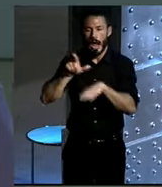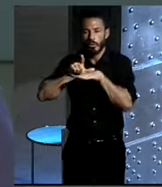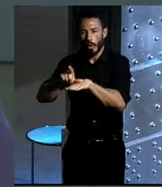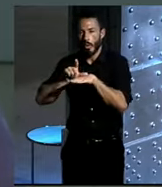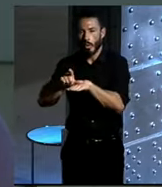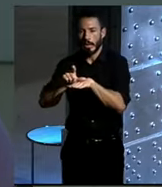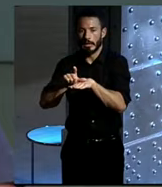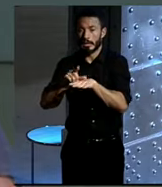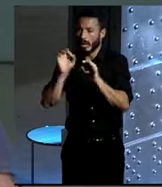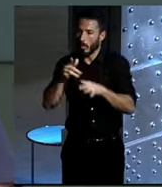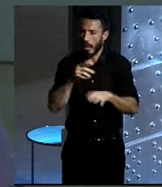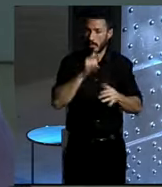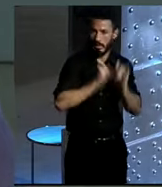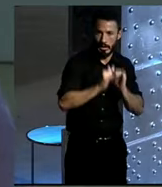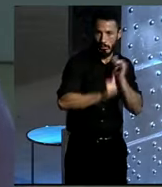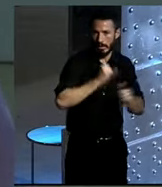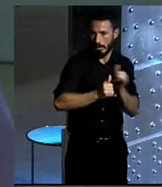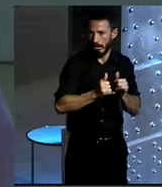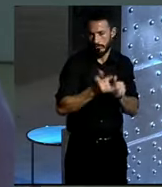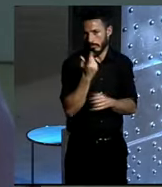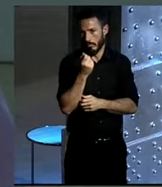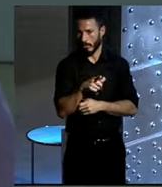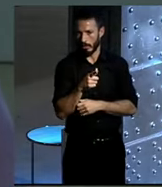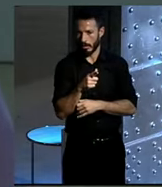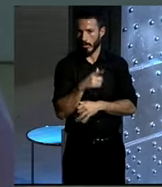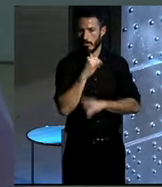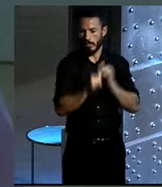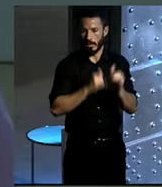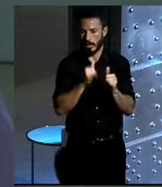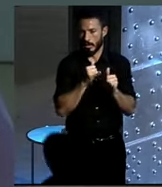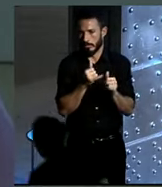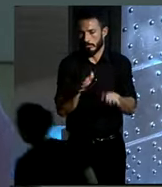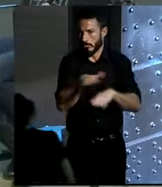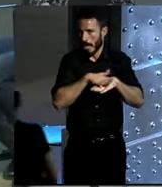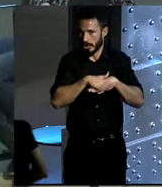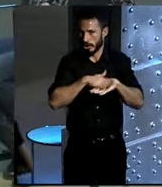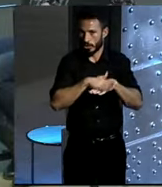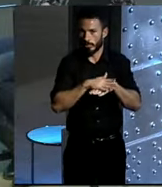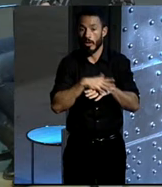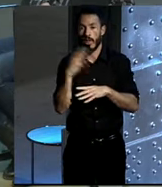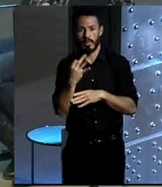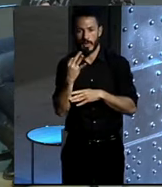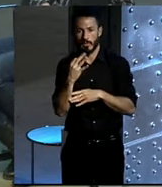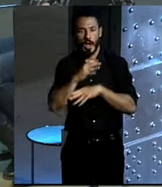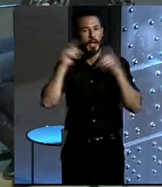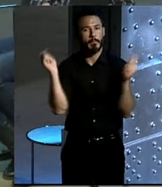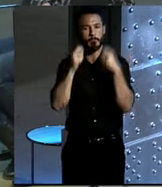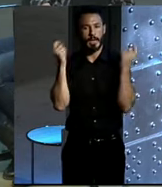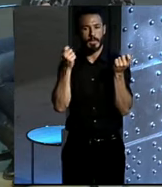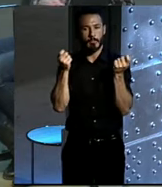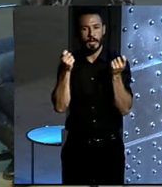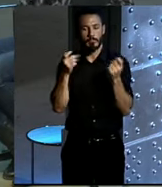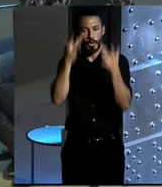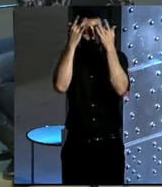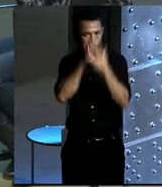las bicicletas porque es mucho más de sentido común, muy básico. Pero tiene que haber una campaña de educación cívica, o tiene que haber